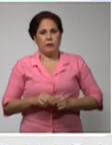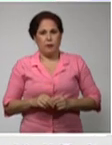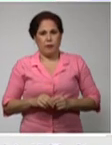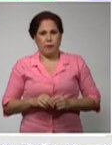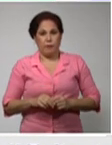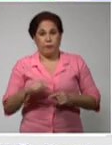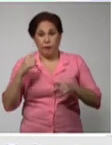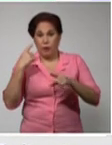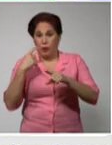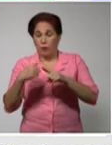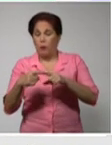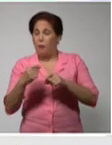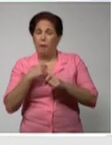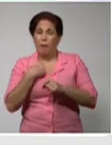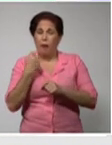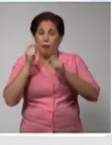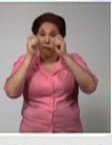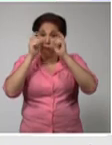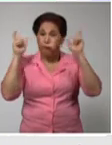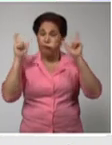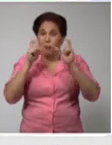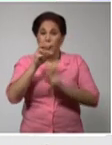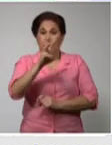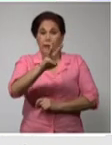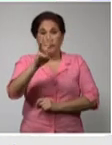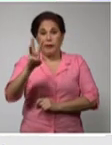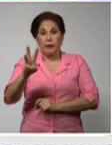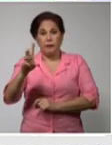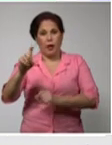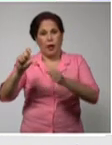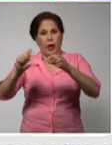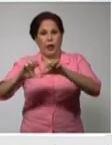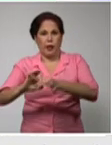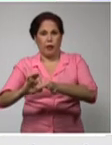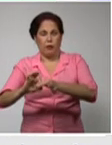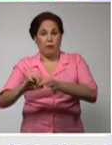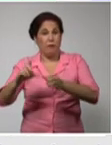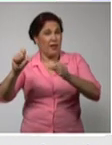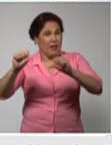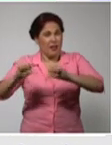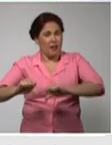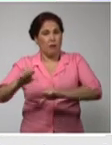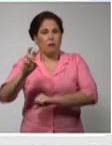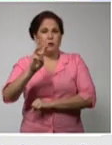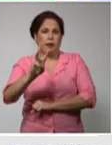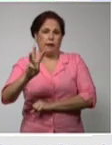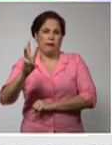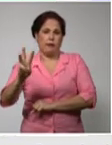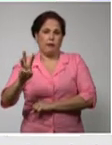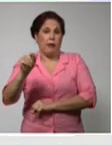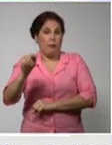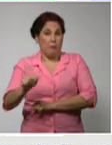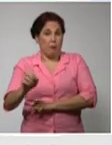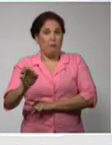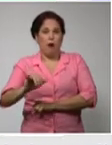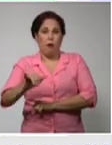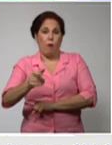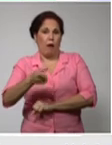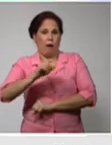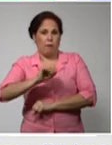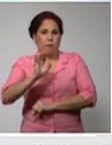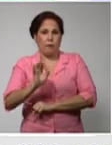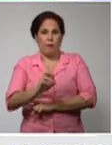lo que es más llamativo, 33 críticos de esos 60, la misma cifra que teníamos ayer, y